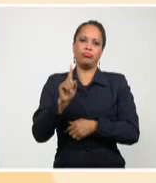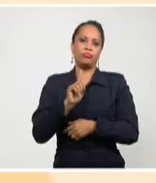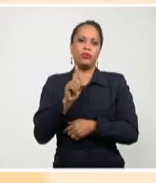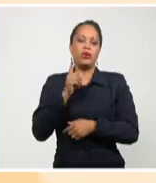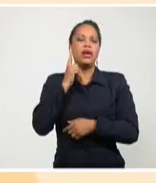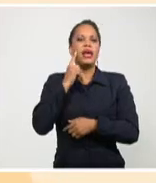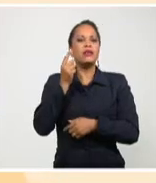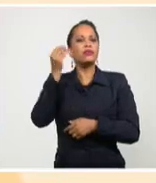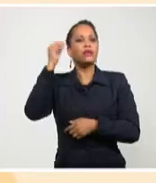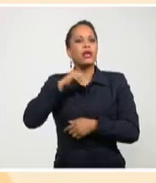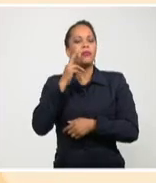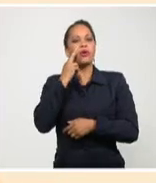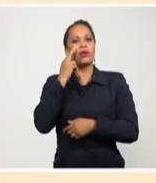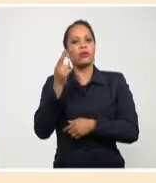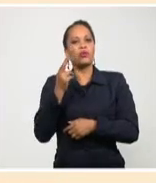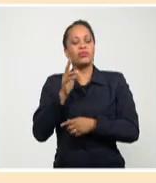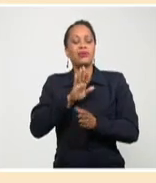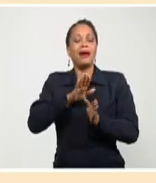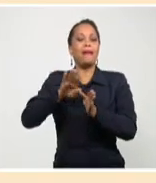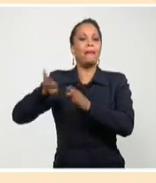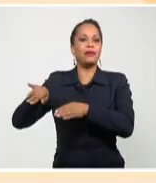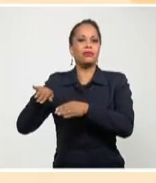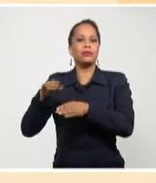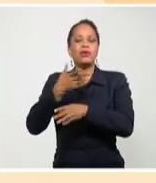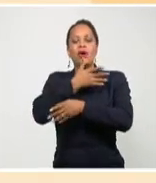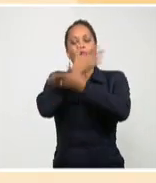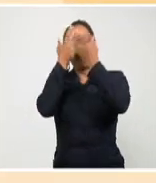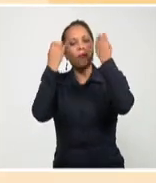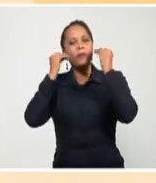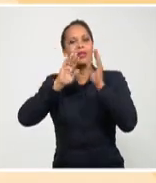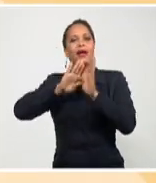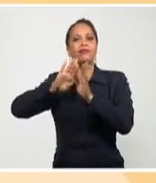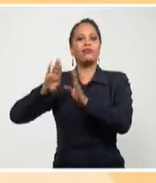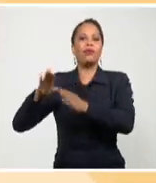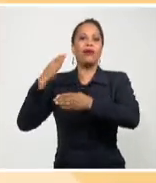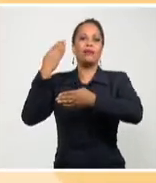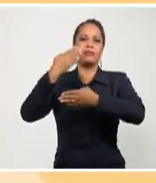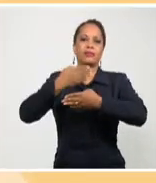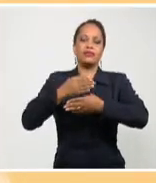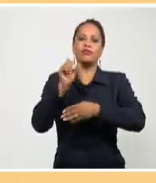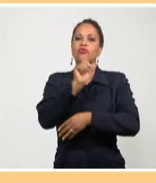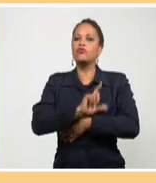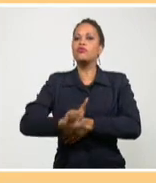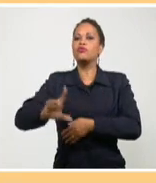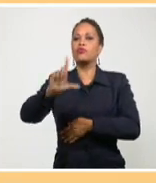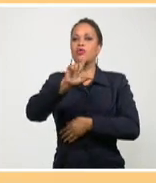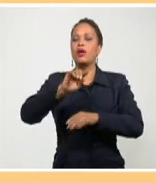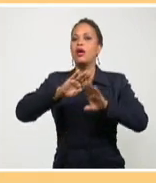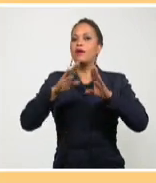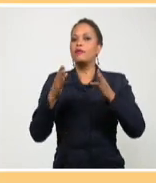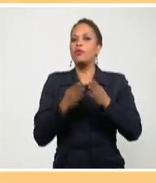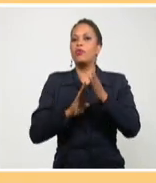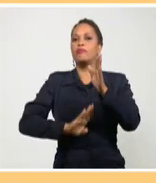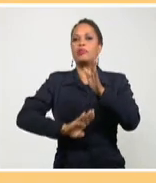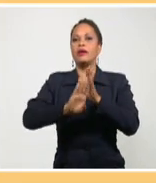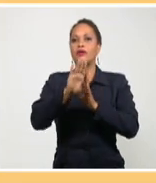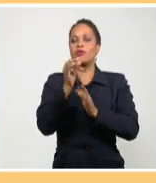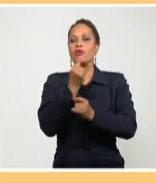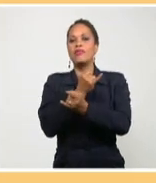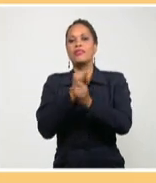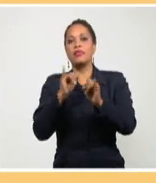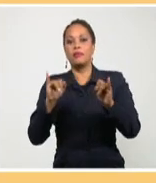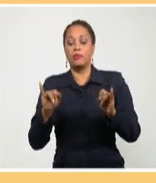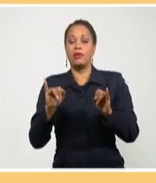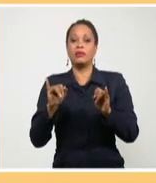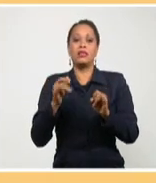reconozcámoslo, pasó. Olvidamos toda esa limitación social, todo ese desarrollo individual. Nos creímos